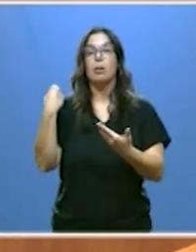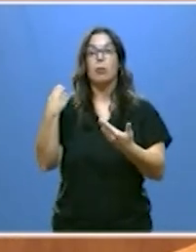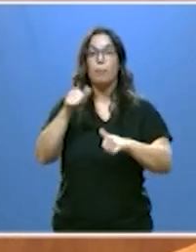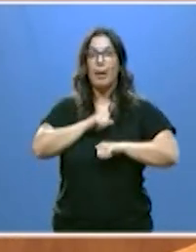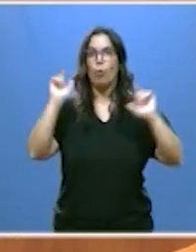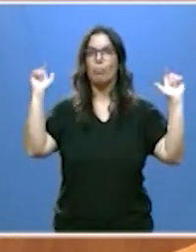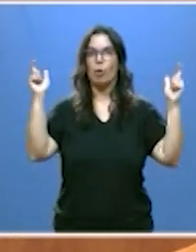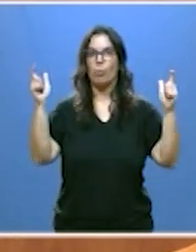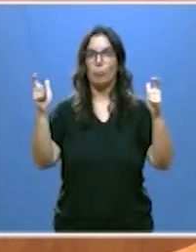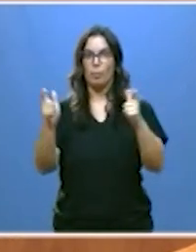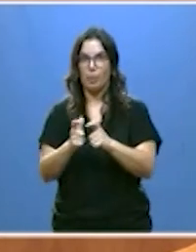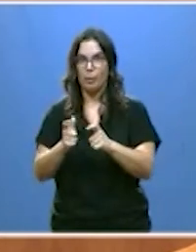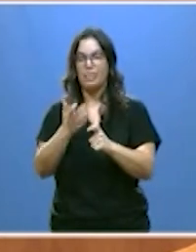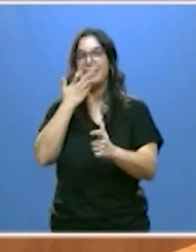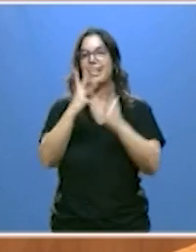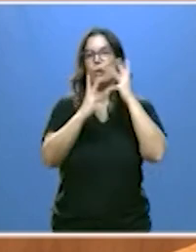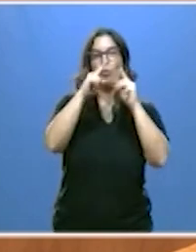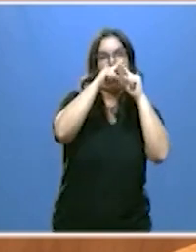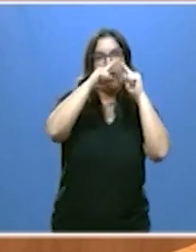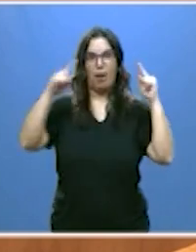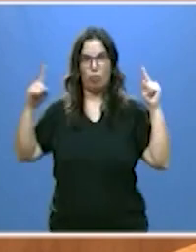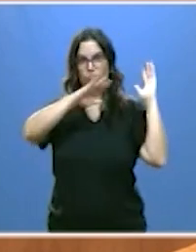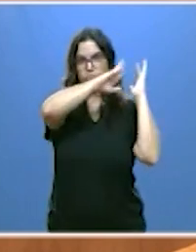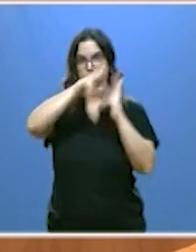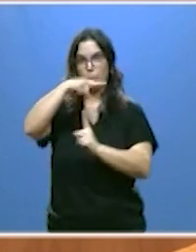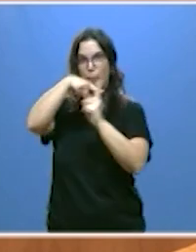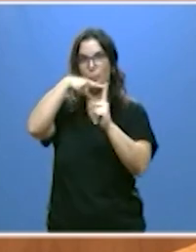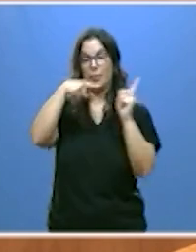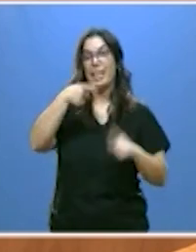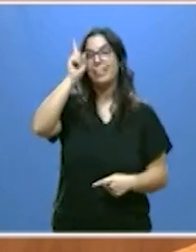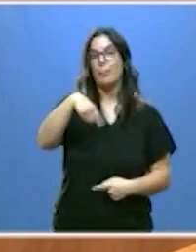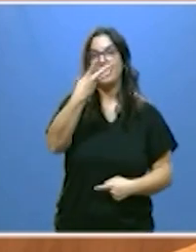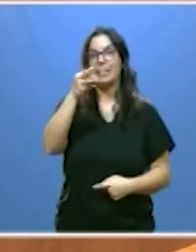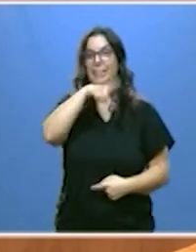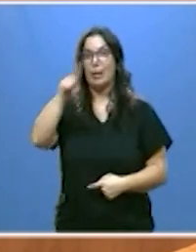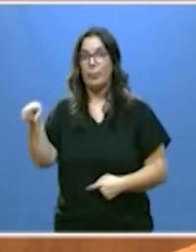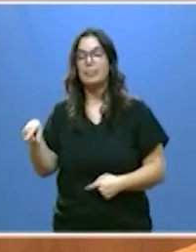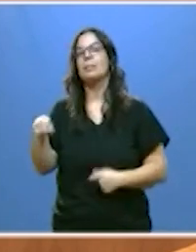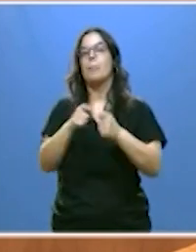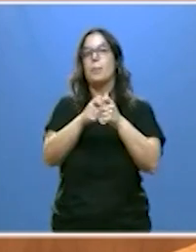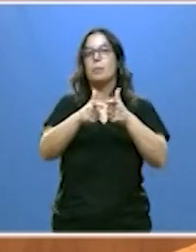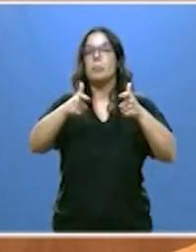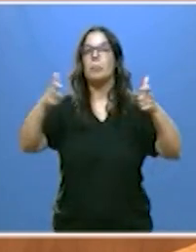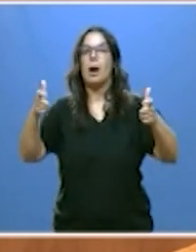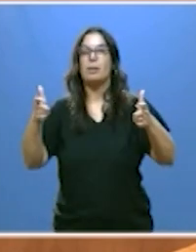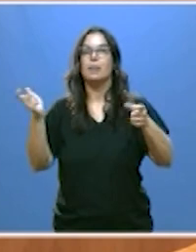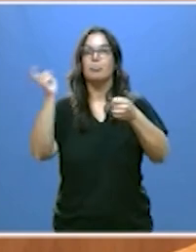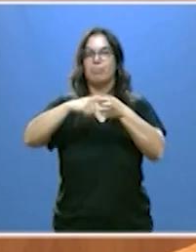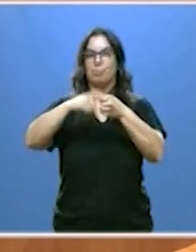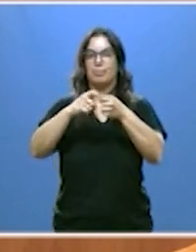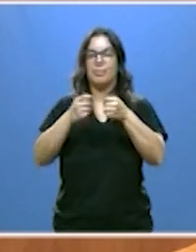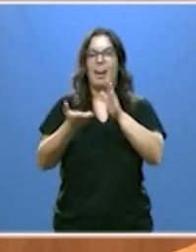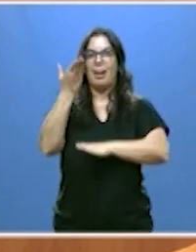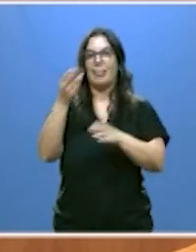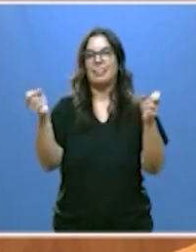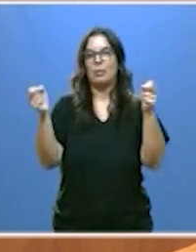desempleados en términos interanuales y 30 meses consecutivos de su vida en los afiliados a la seguridad